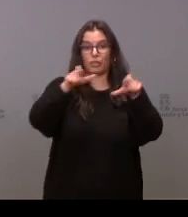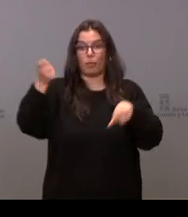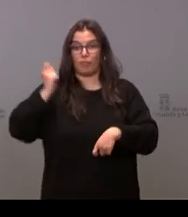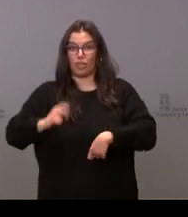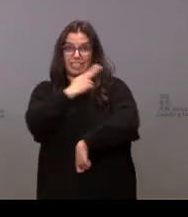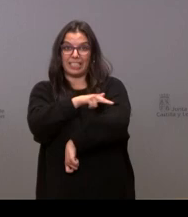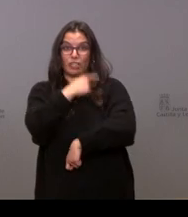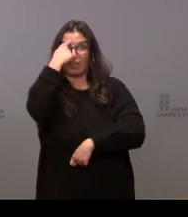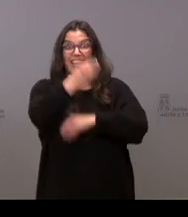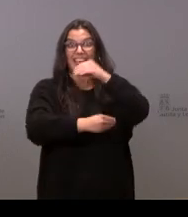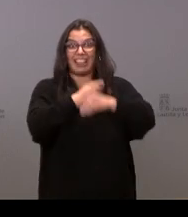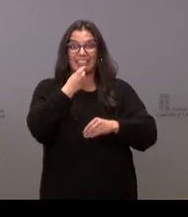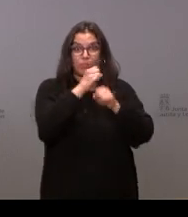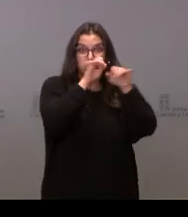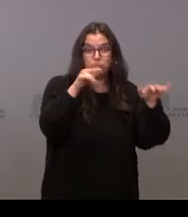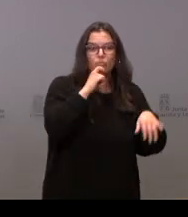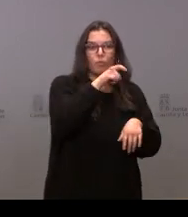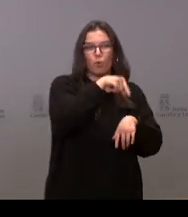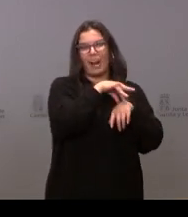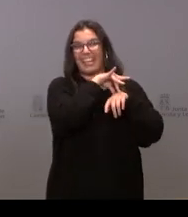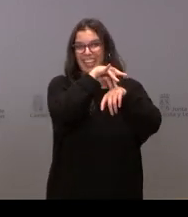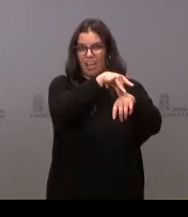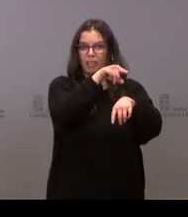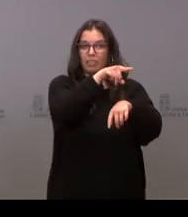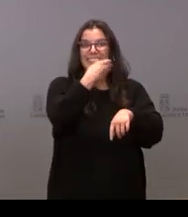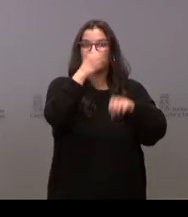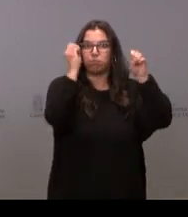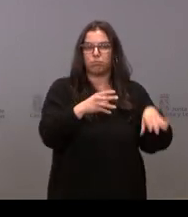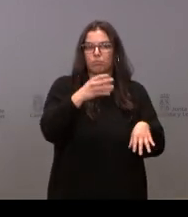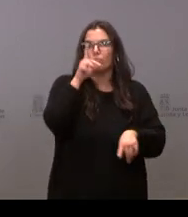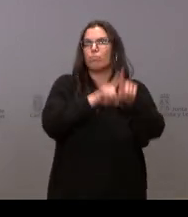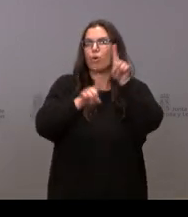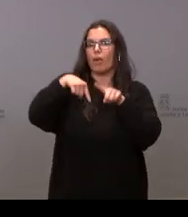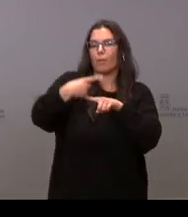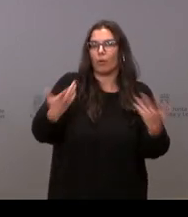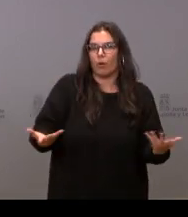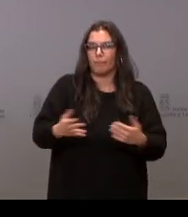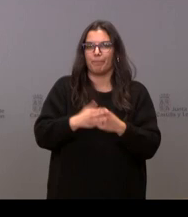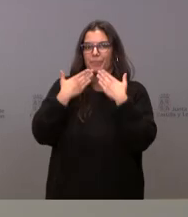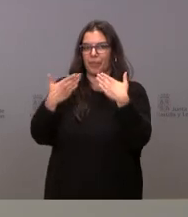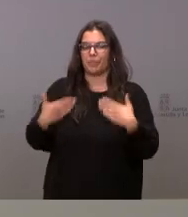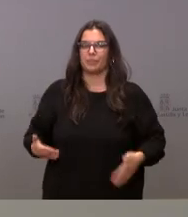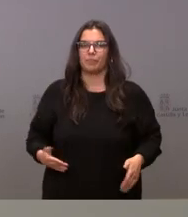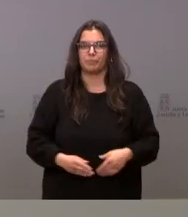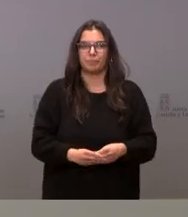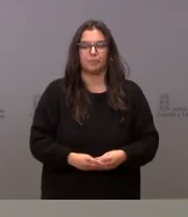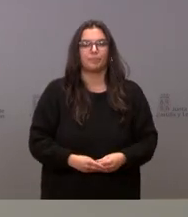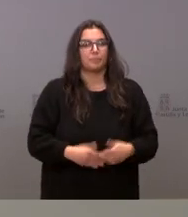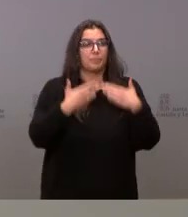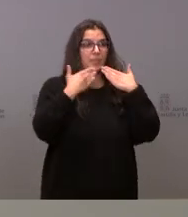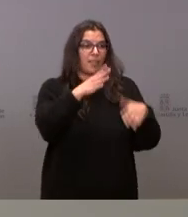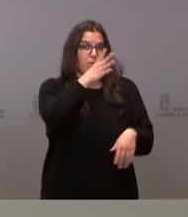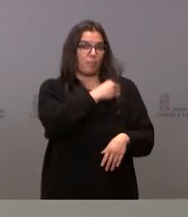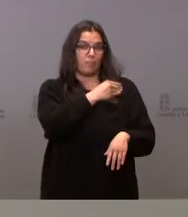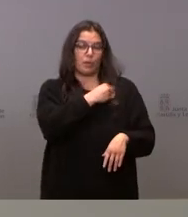está planteando ahora mismo la consejería para evitar el problema que pueda surgir con esas decisiones de bloque gracias la verdad es que agradezco mucho